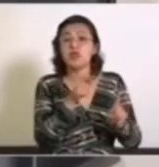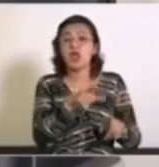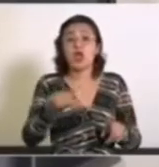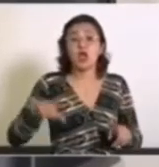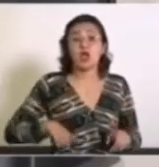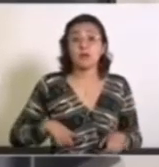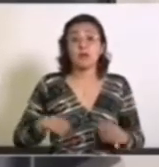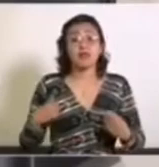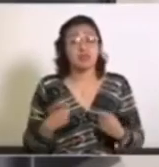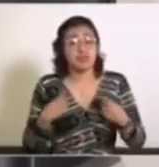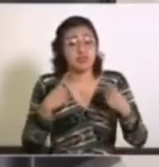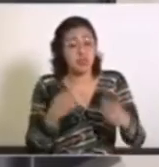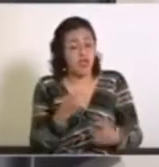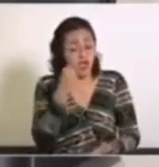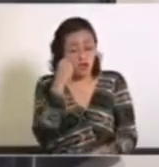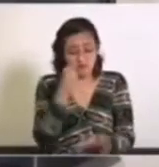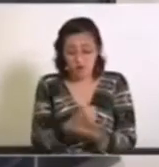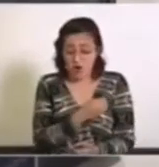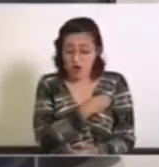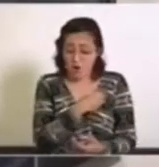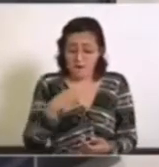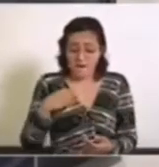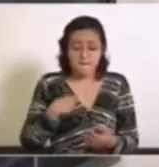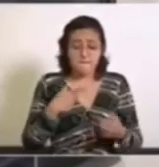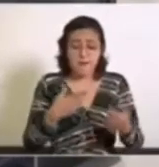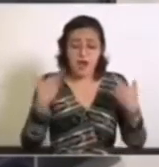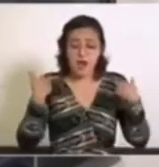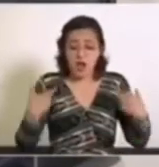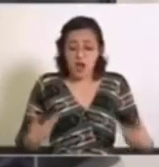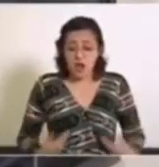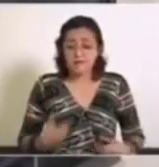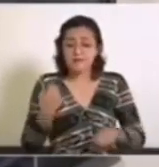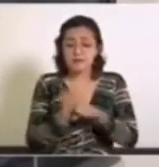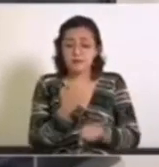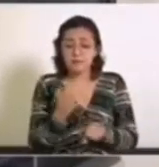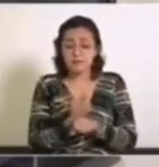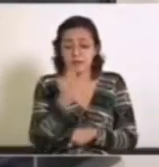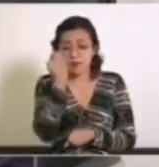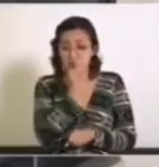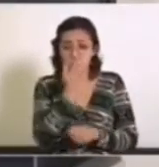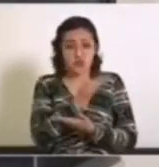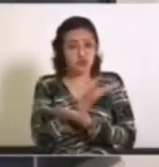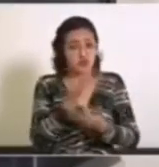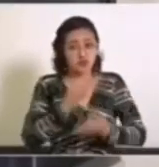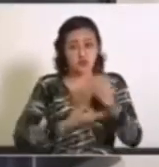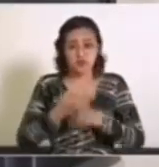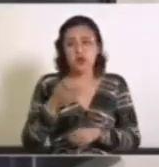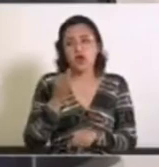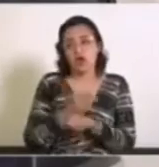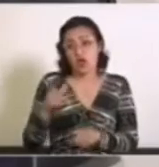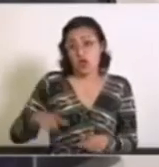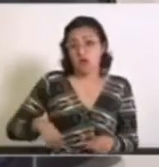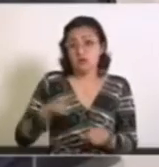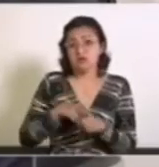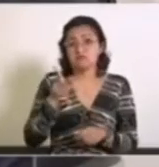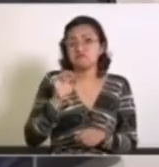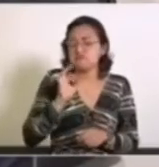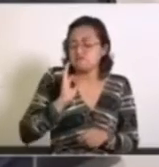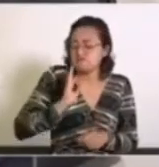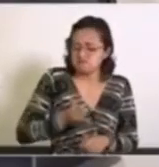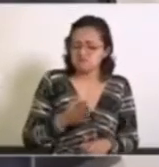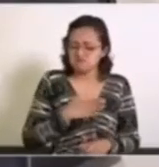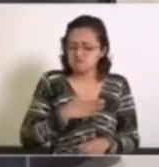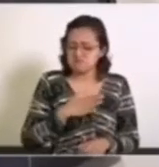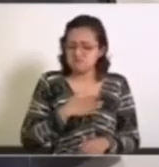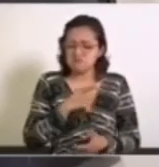deben dotar de uniformes a los alumnos. Bajo esta premisa, el gobernador está cumpliendo con el derecho a la educación.